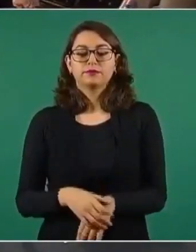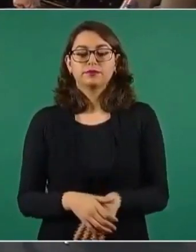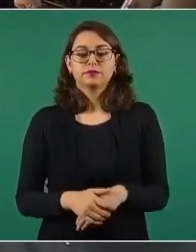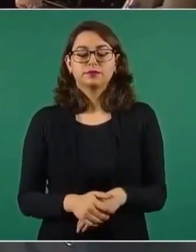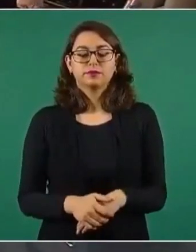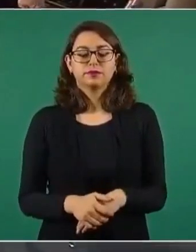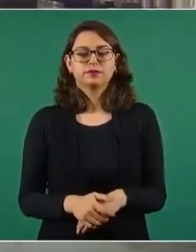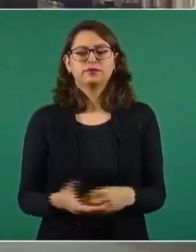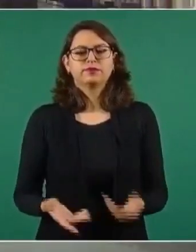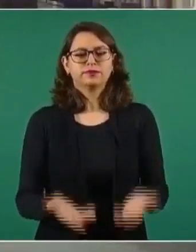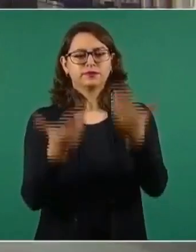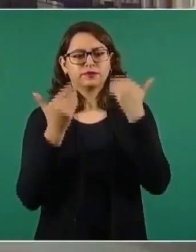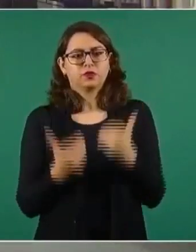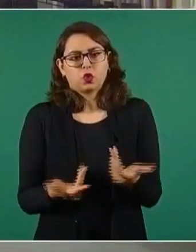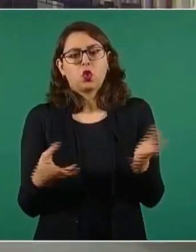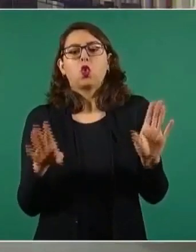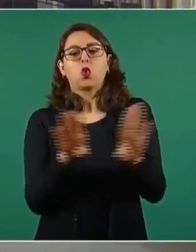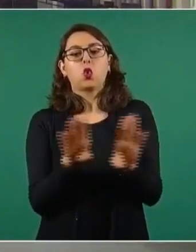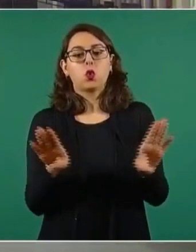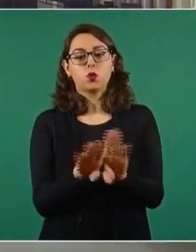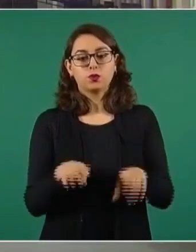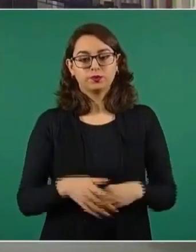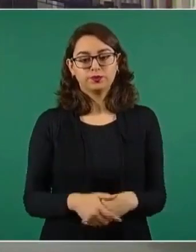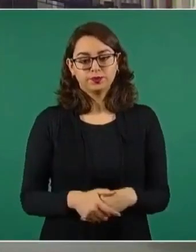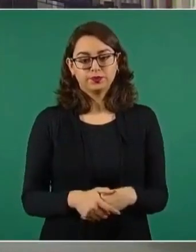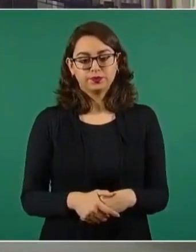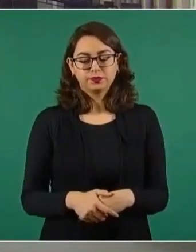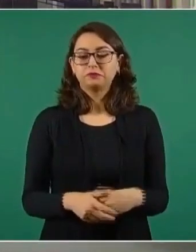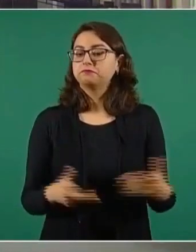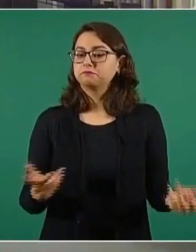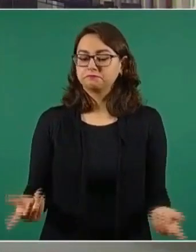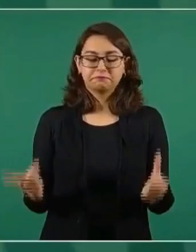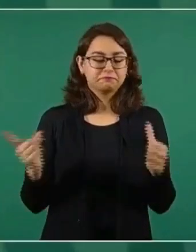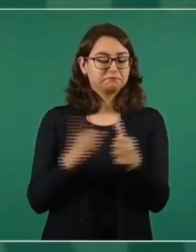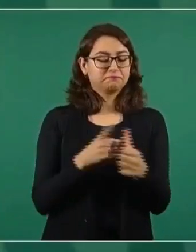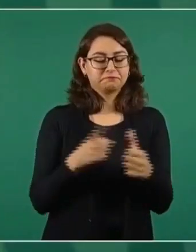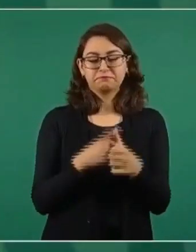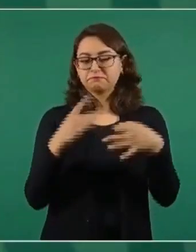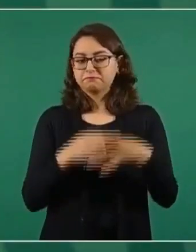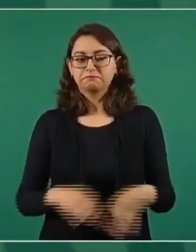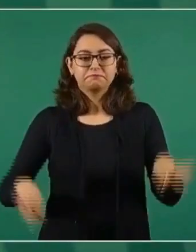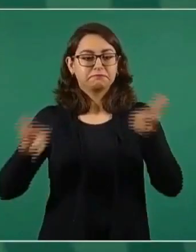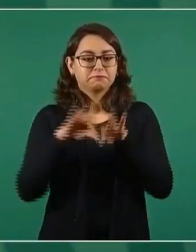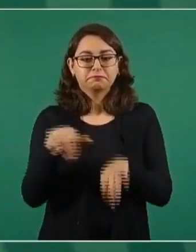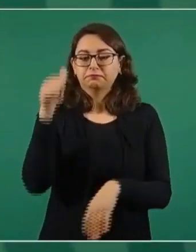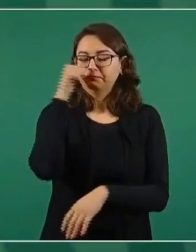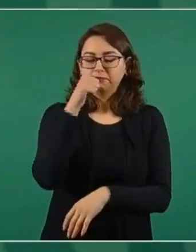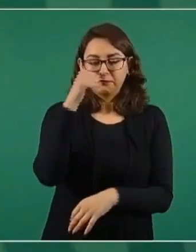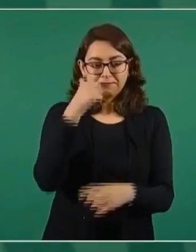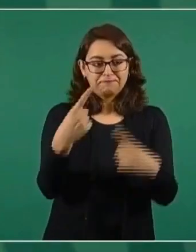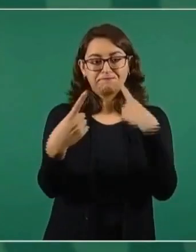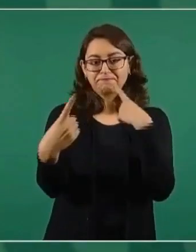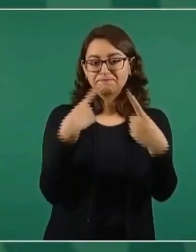en Sonora? ¿Qué solución se va a llegar? Siempre con diálogo, convenciendo,